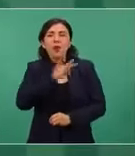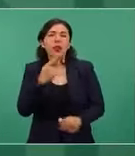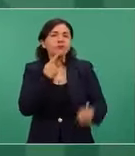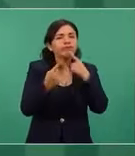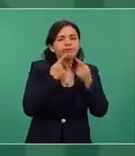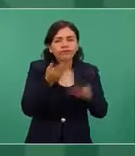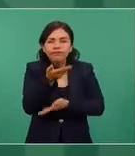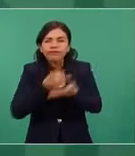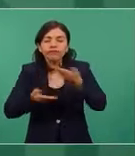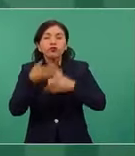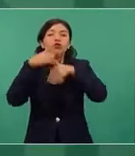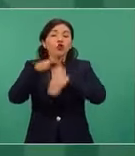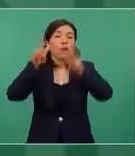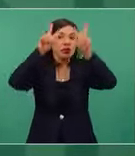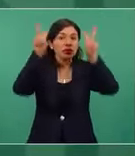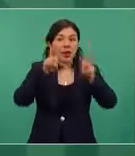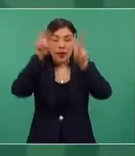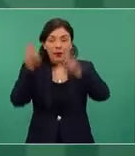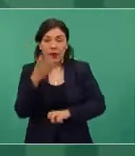tres temas.